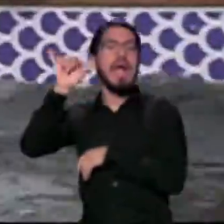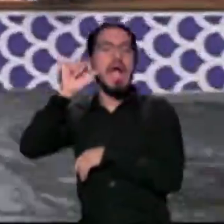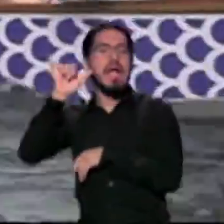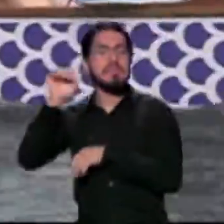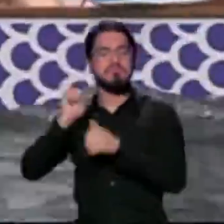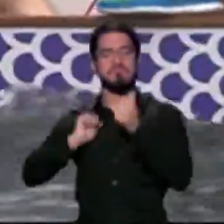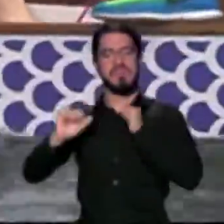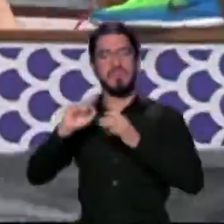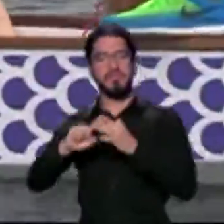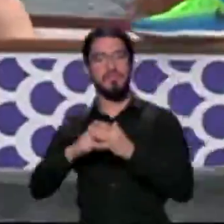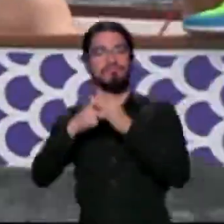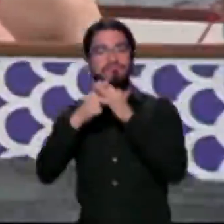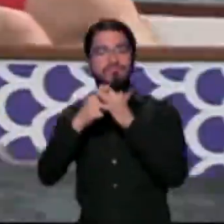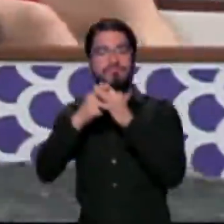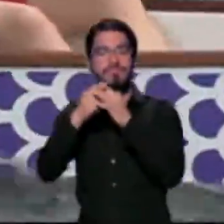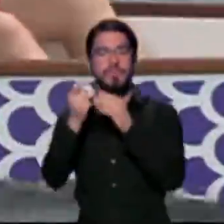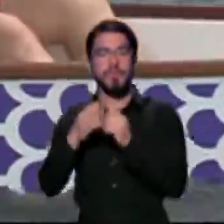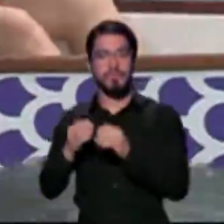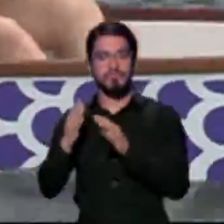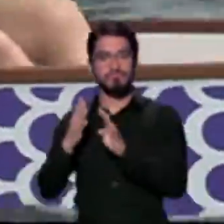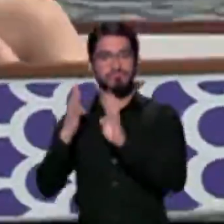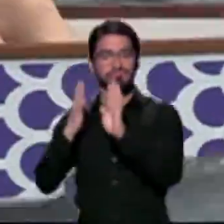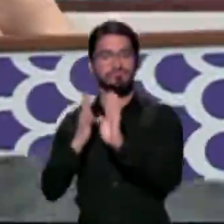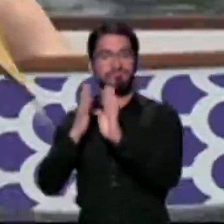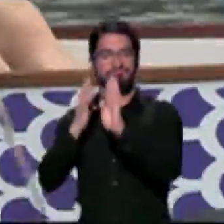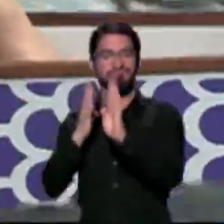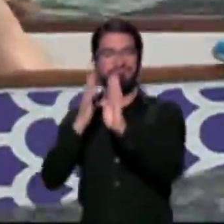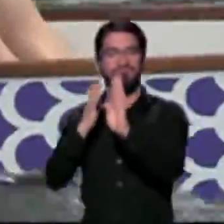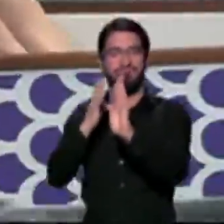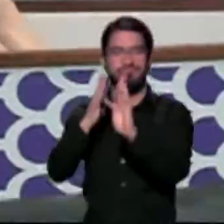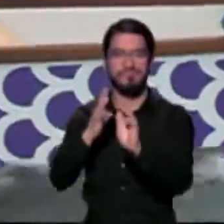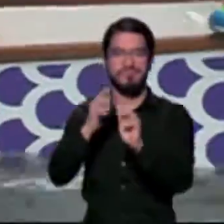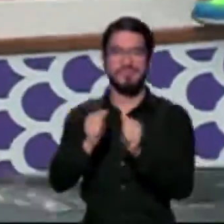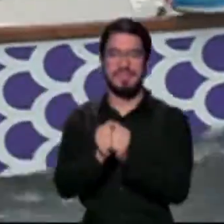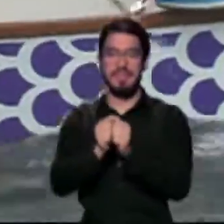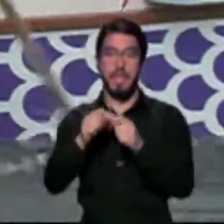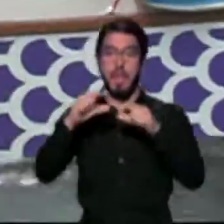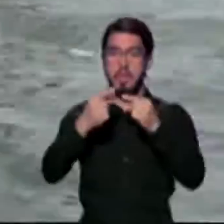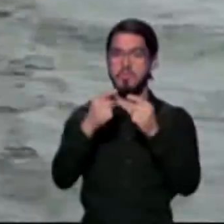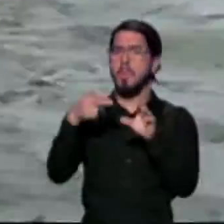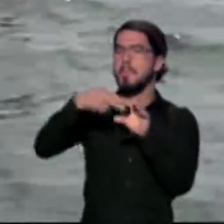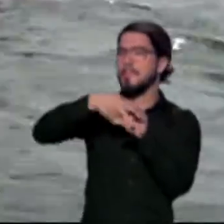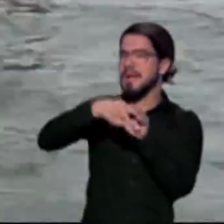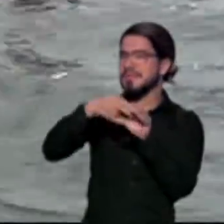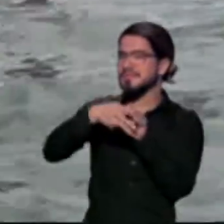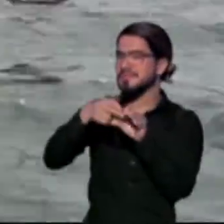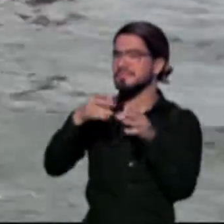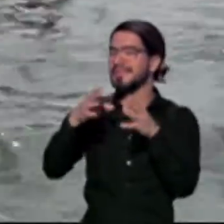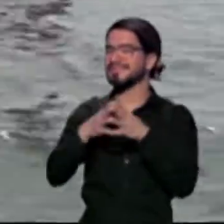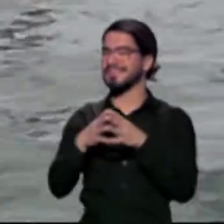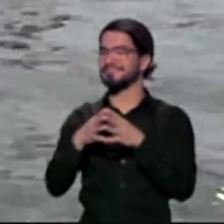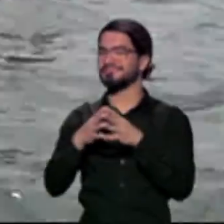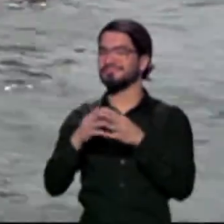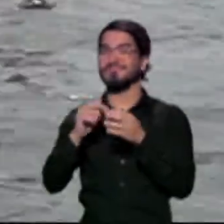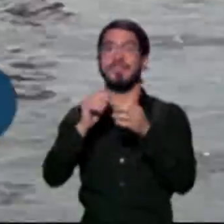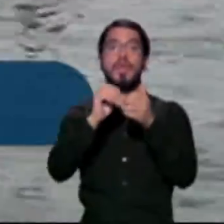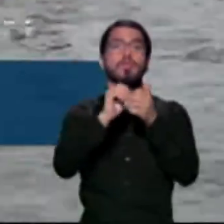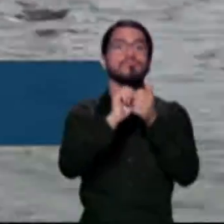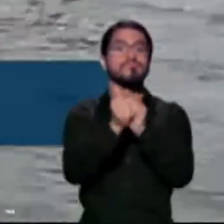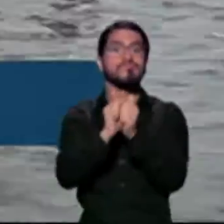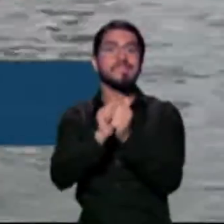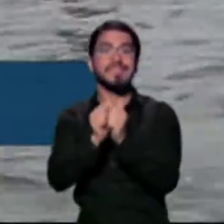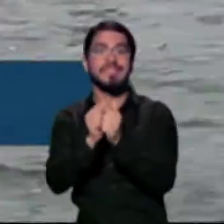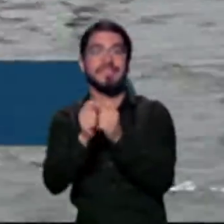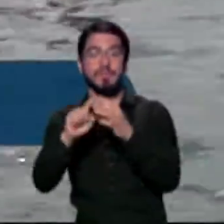el desfile de las delegaciones participantes y un espectáculo artístico con transmisión en directo por WIPR Las competencias se iniciarán desde temprano